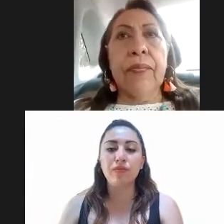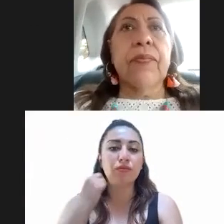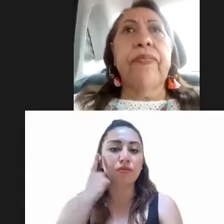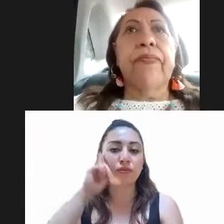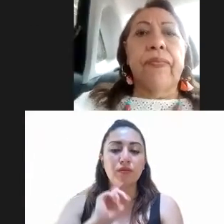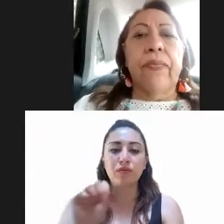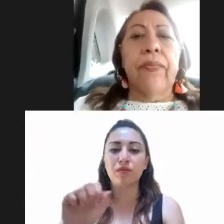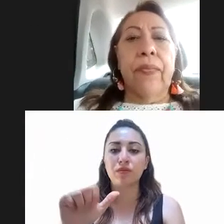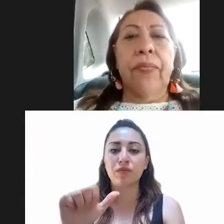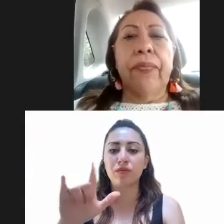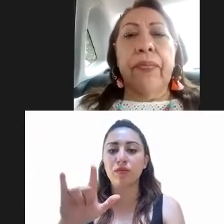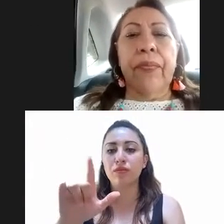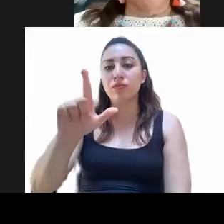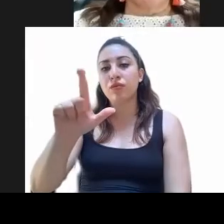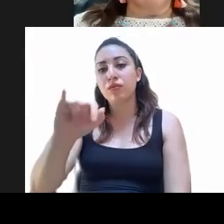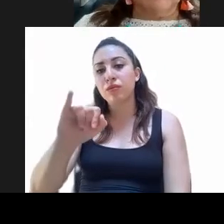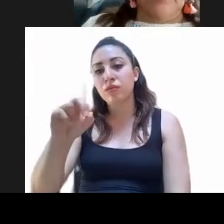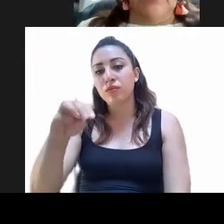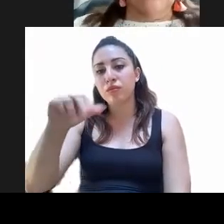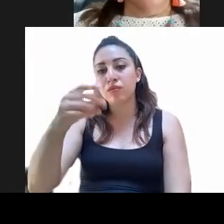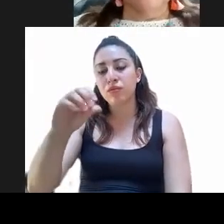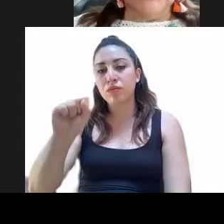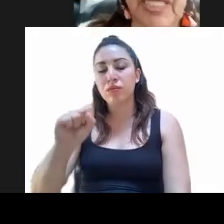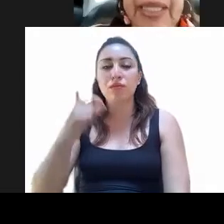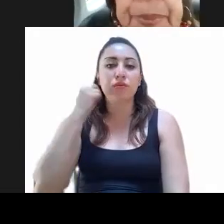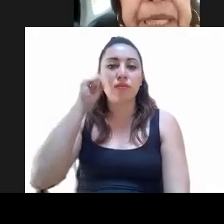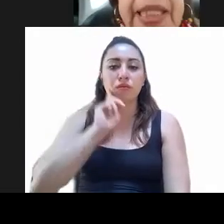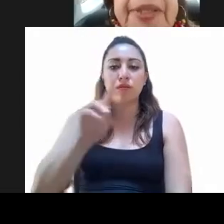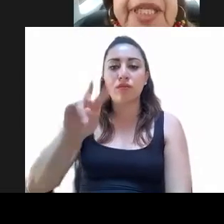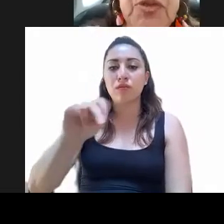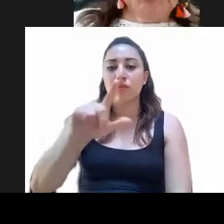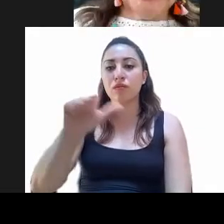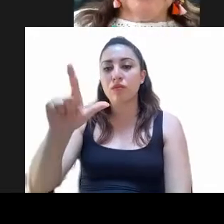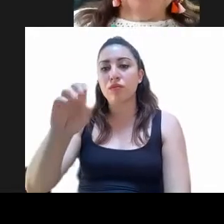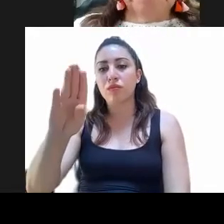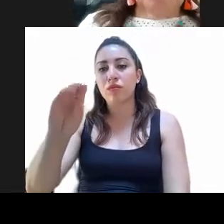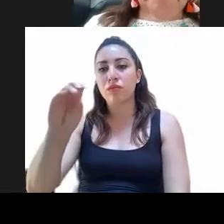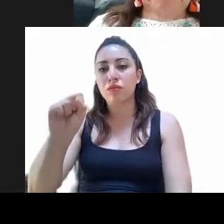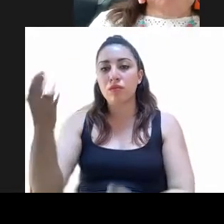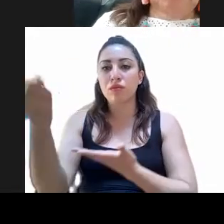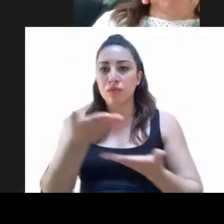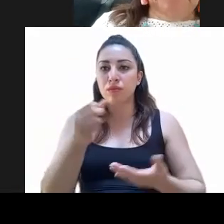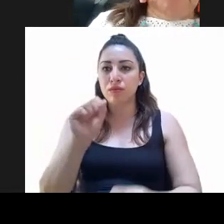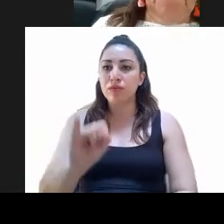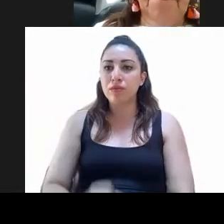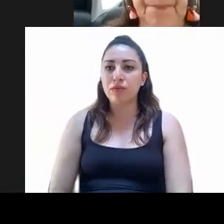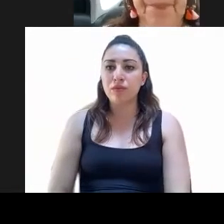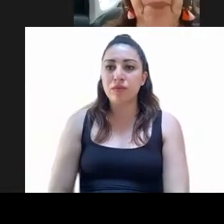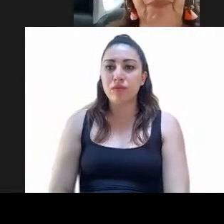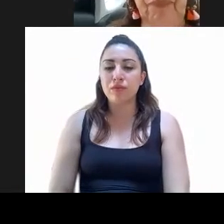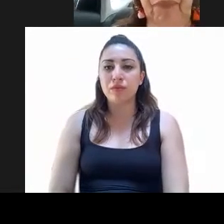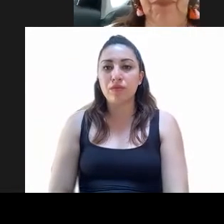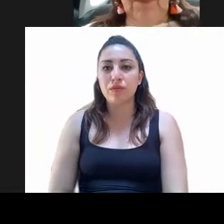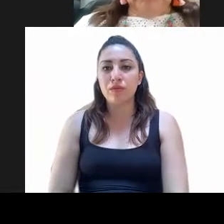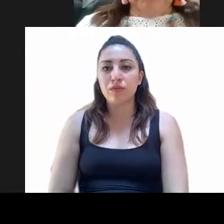Magos. Esperanza Villalobos Pérez. Esperanza Villalobos. Presente. Por ahí ya apareció la